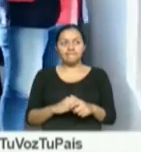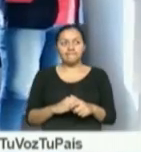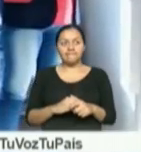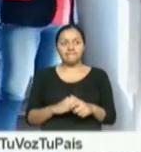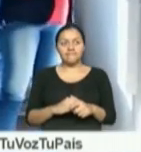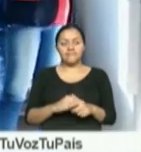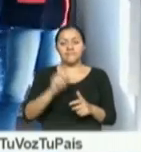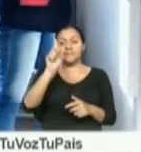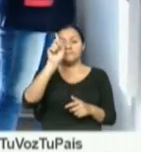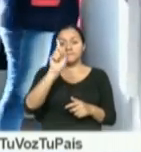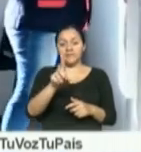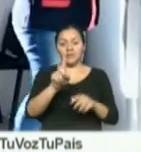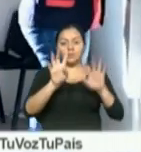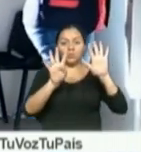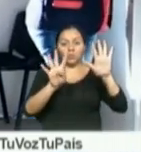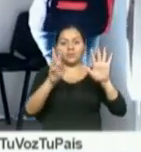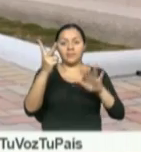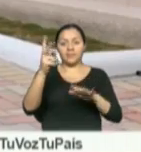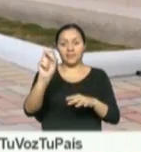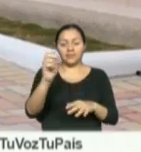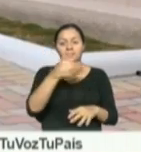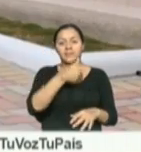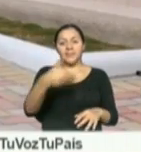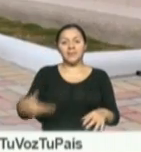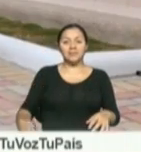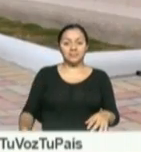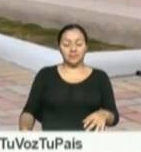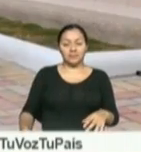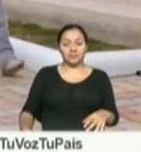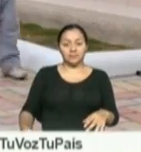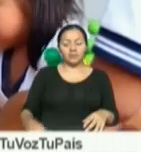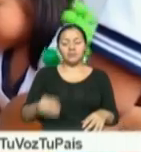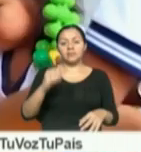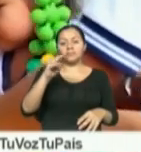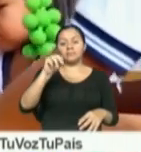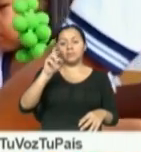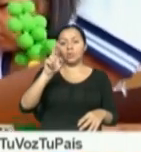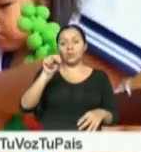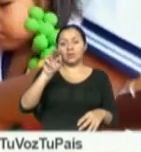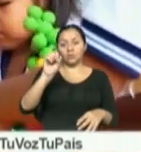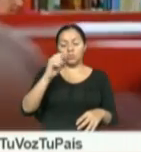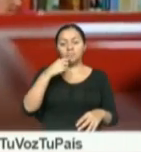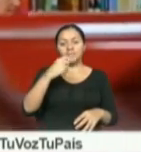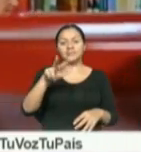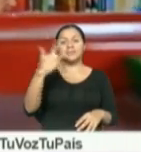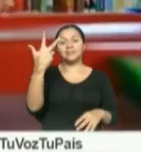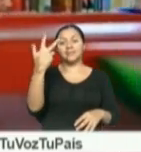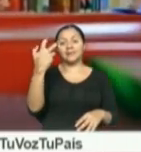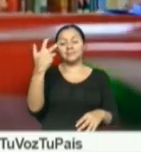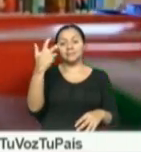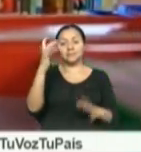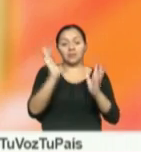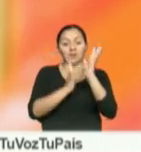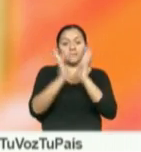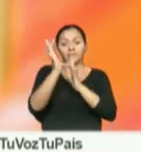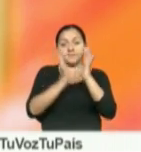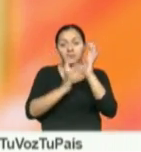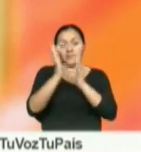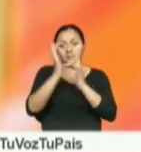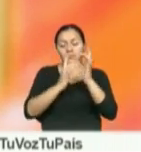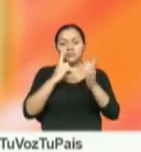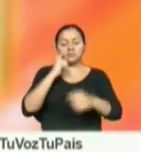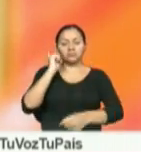En 1920, el presidente Alfredo Vaquerizo Moreno decretó el 13 de abril como el Día del Maestro ecuatoriano en